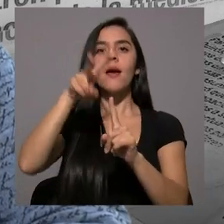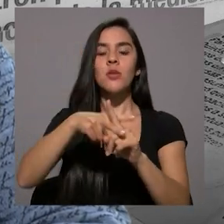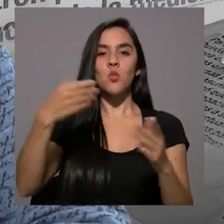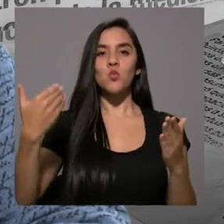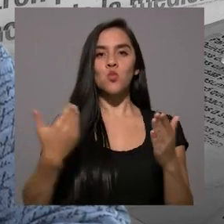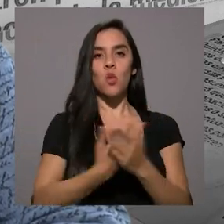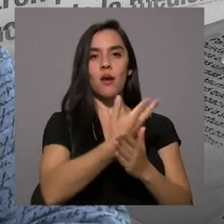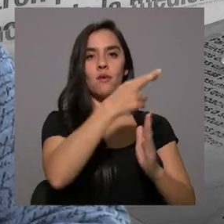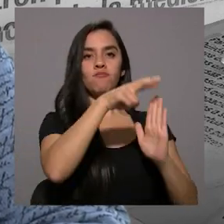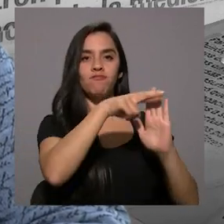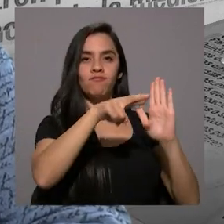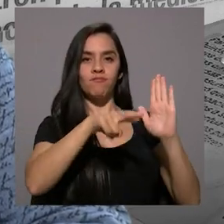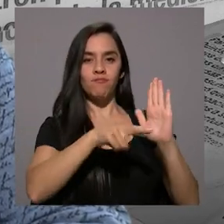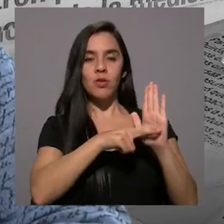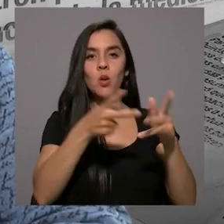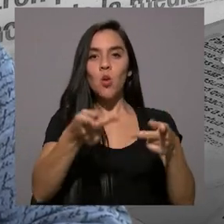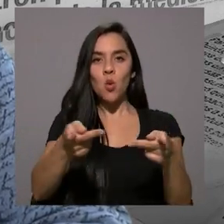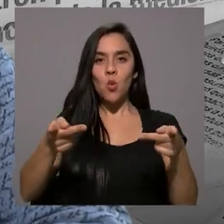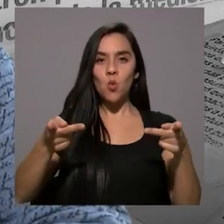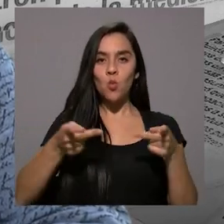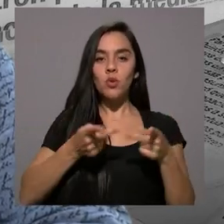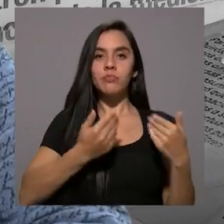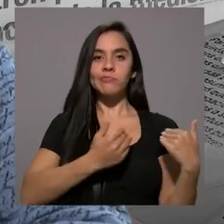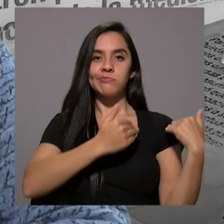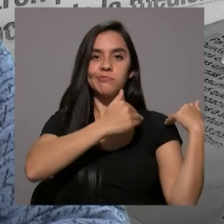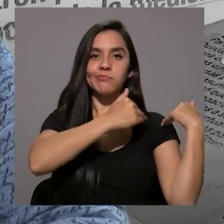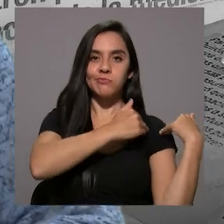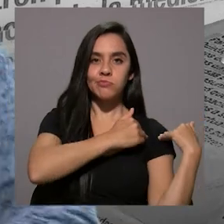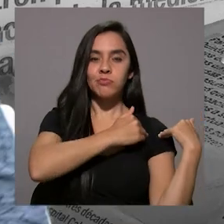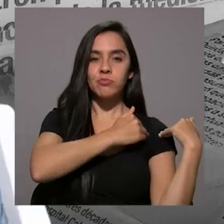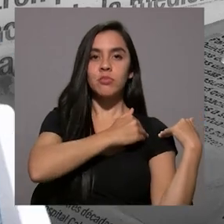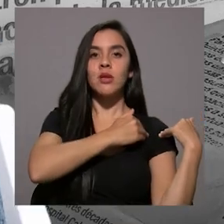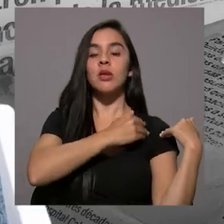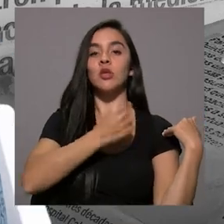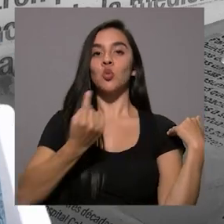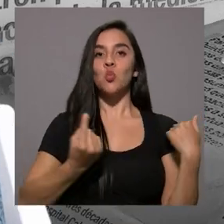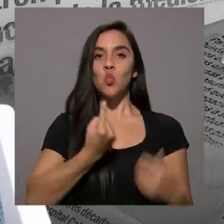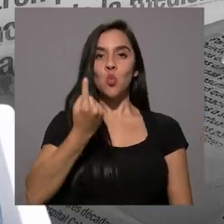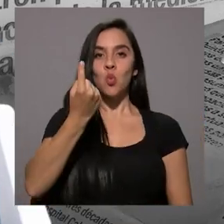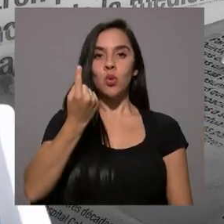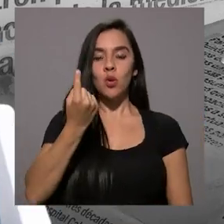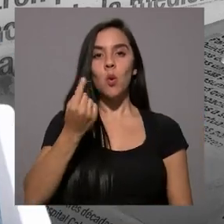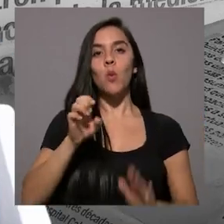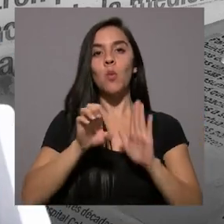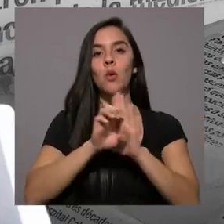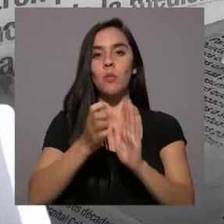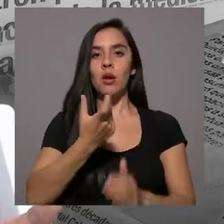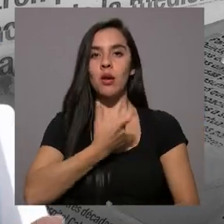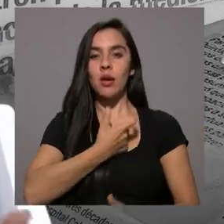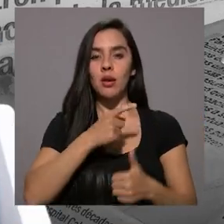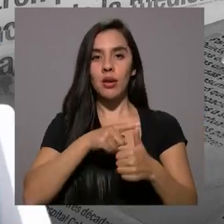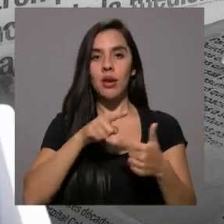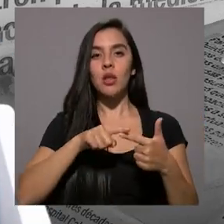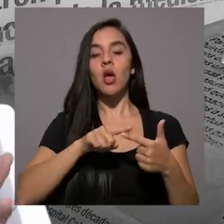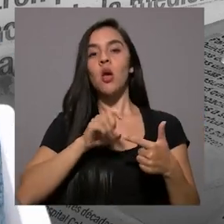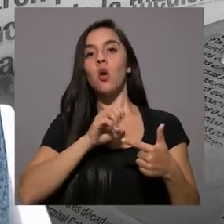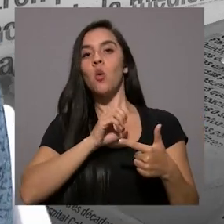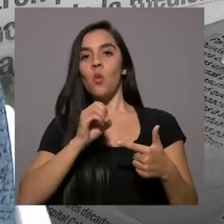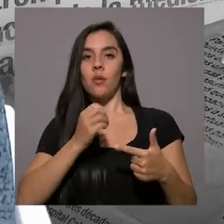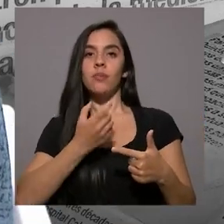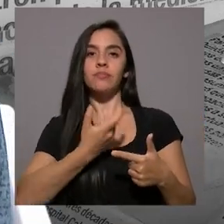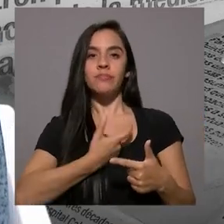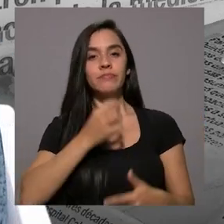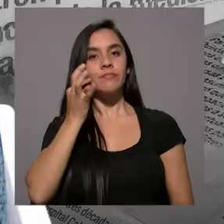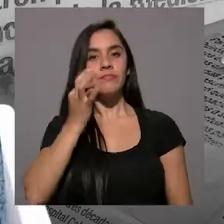aplicar la nueva regla en los puestos a cargos uninominales como el de alcalde o